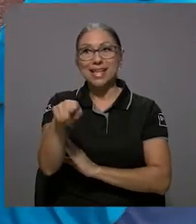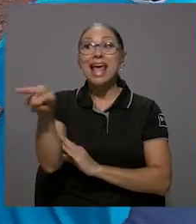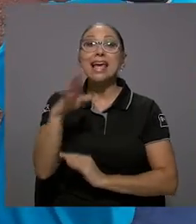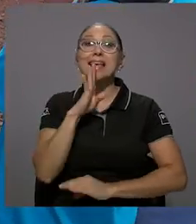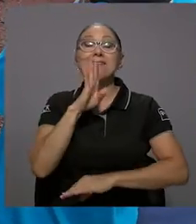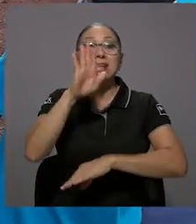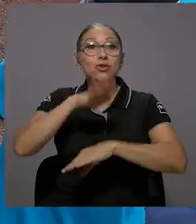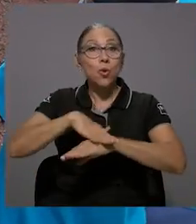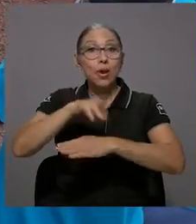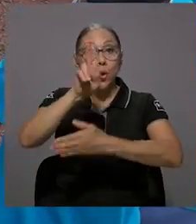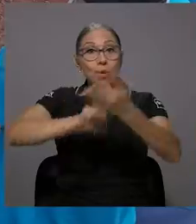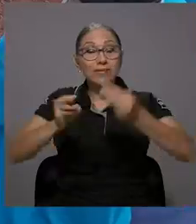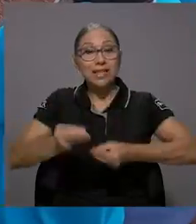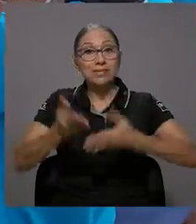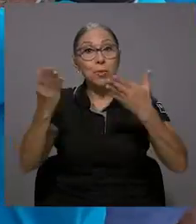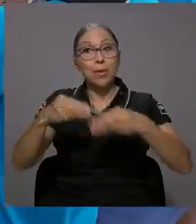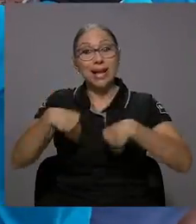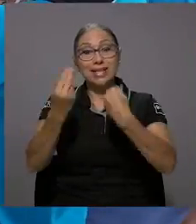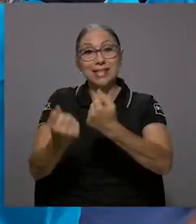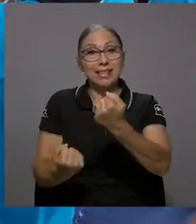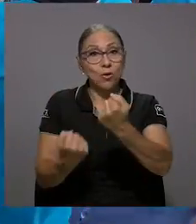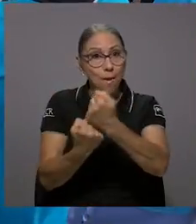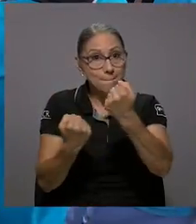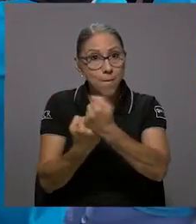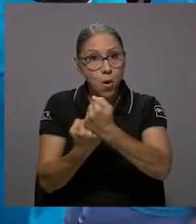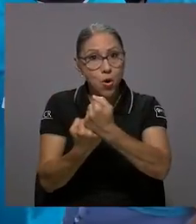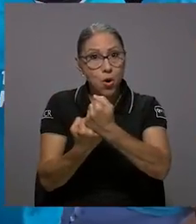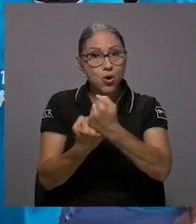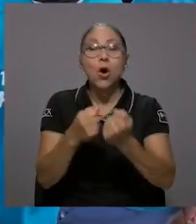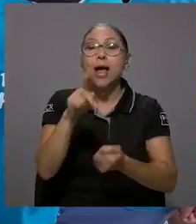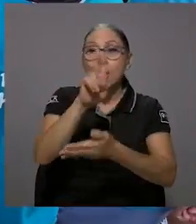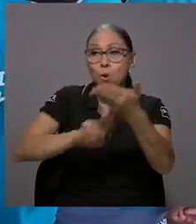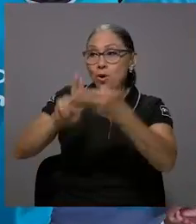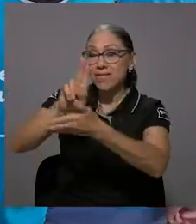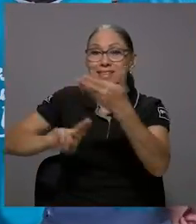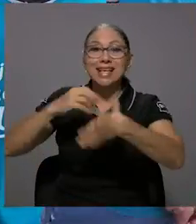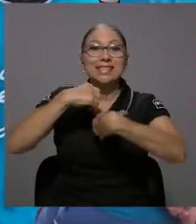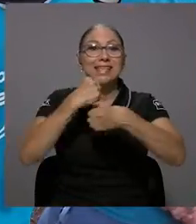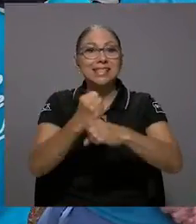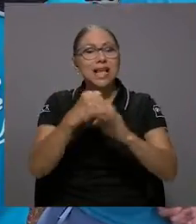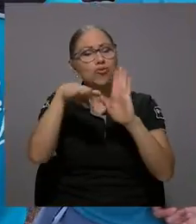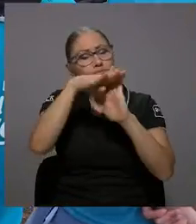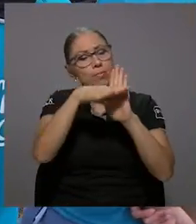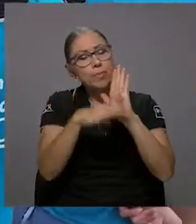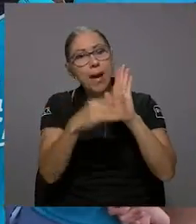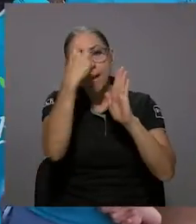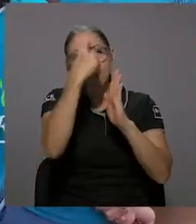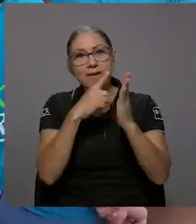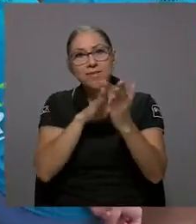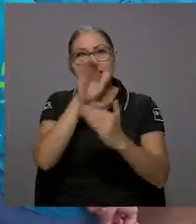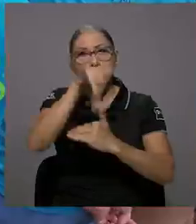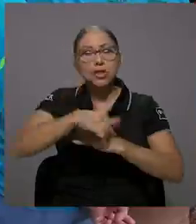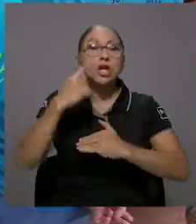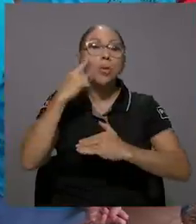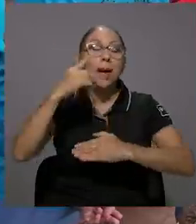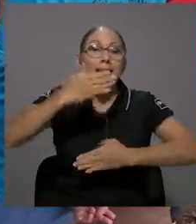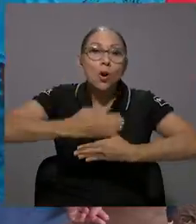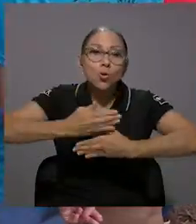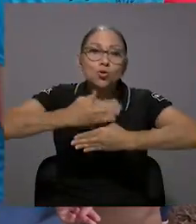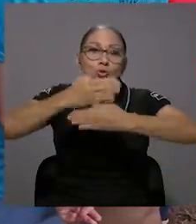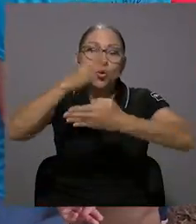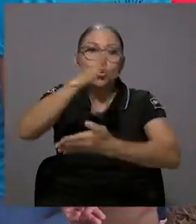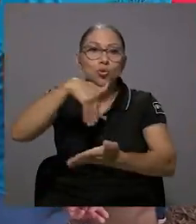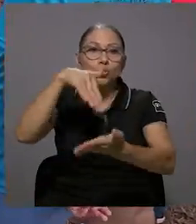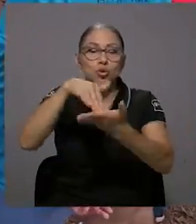de Desarrollo de Cañaza de Puerto Jiménez, destaca el apoyo que han recibido de las universidades estatales, las cuales